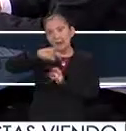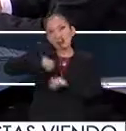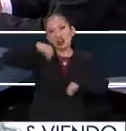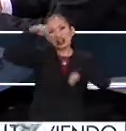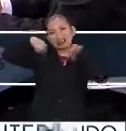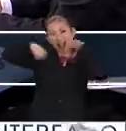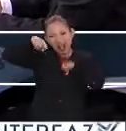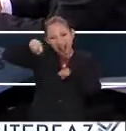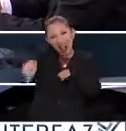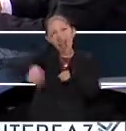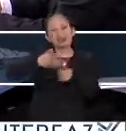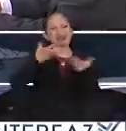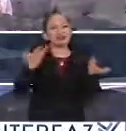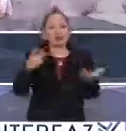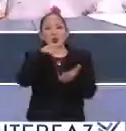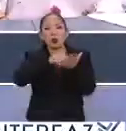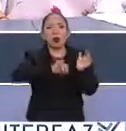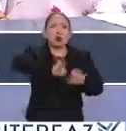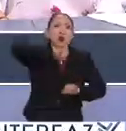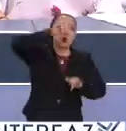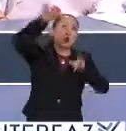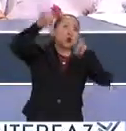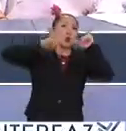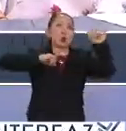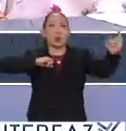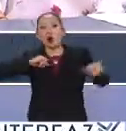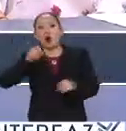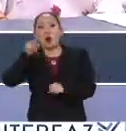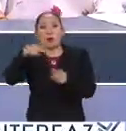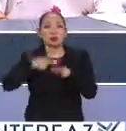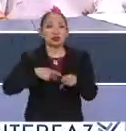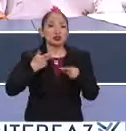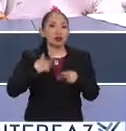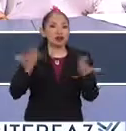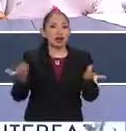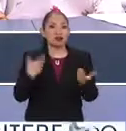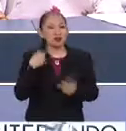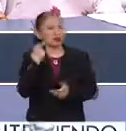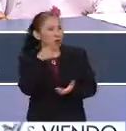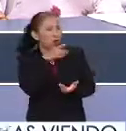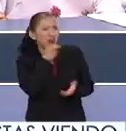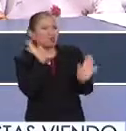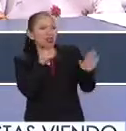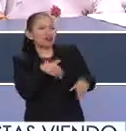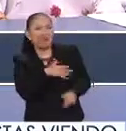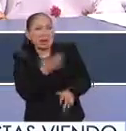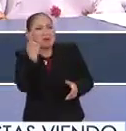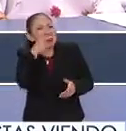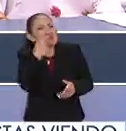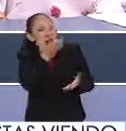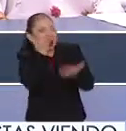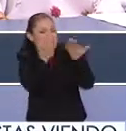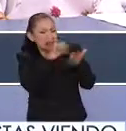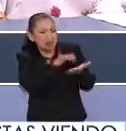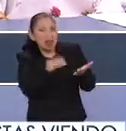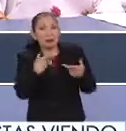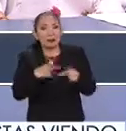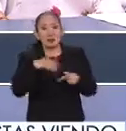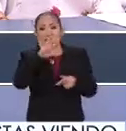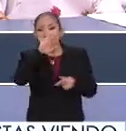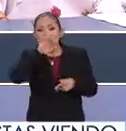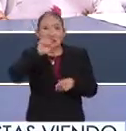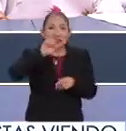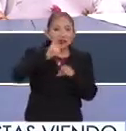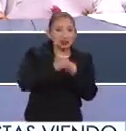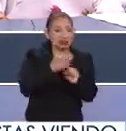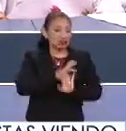mayores, vienen en zonas muy alejadas, son personas que tienen ese escepticismo de decir, yo ya no puedo. Una persona de 50 años, 60